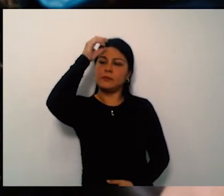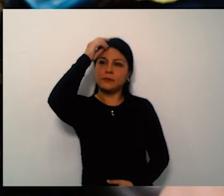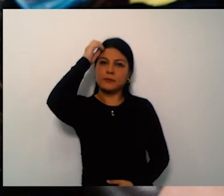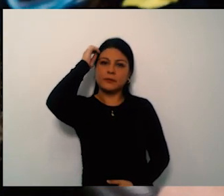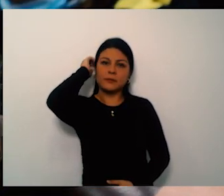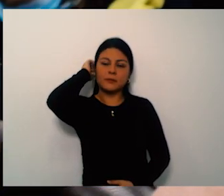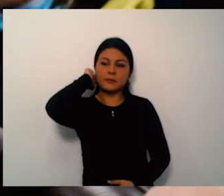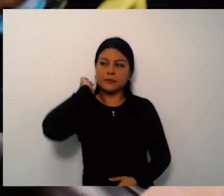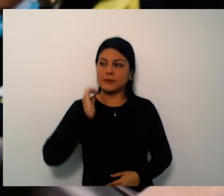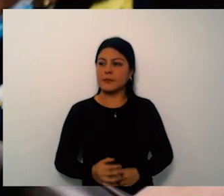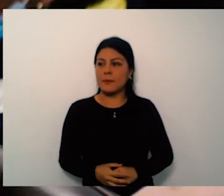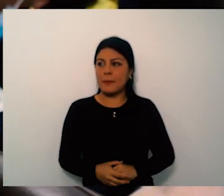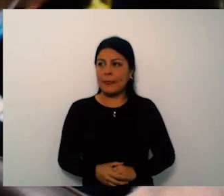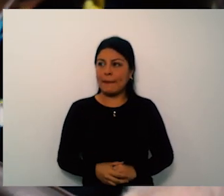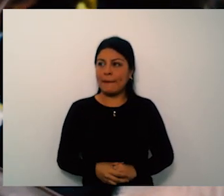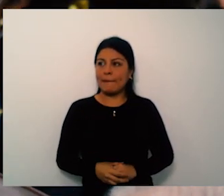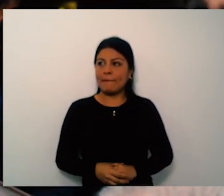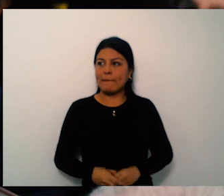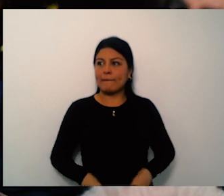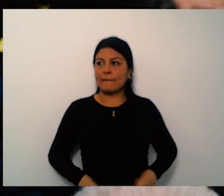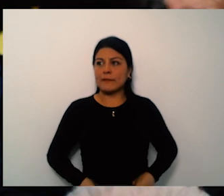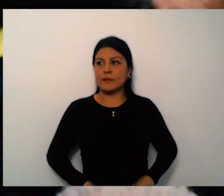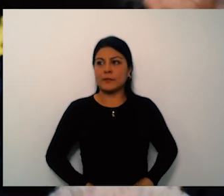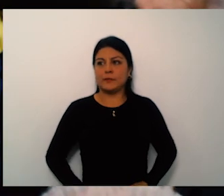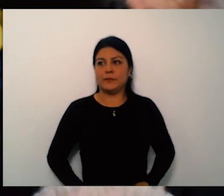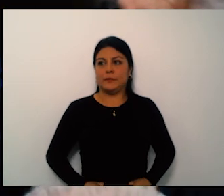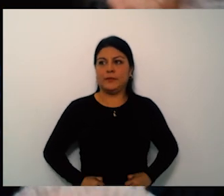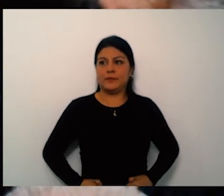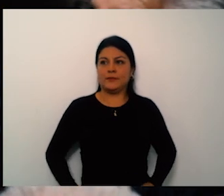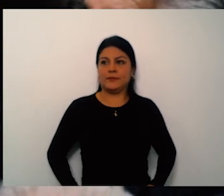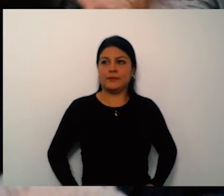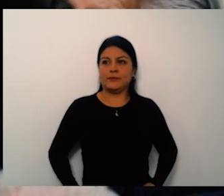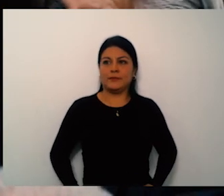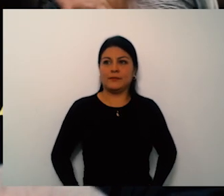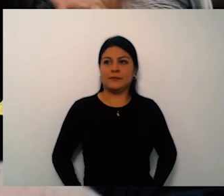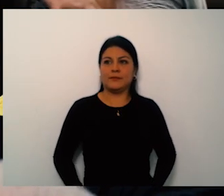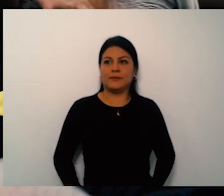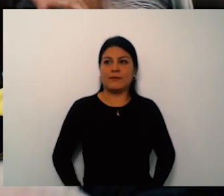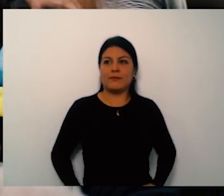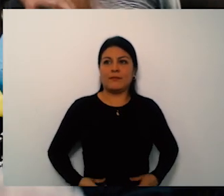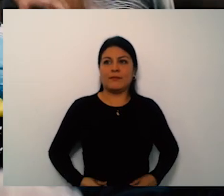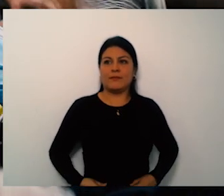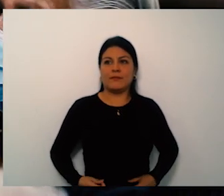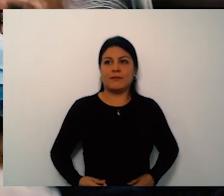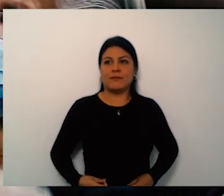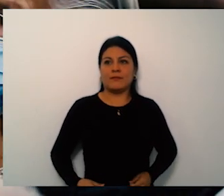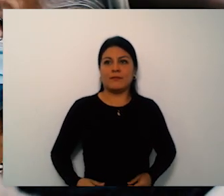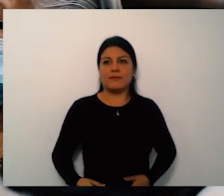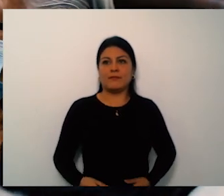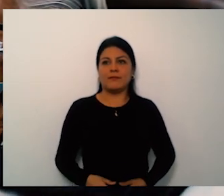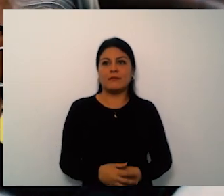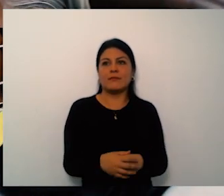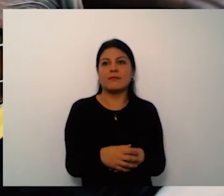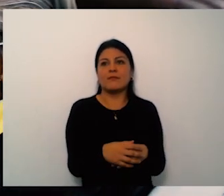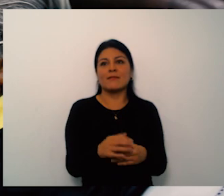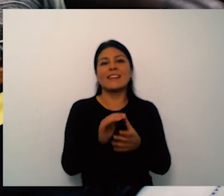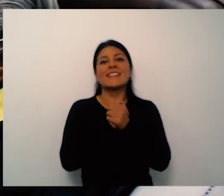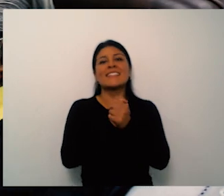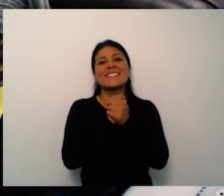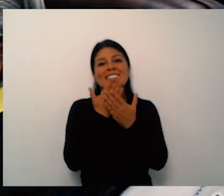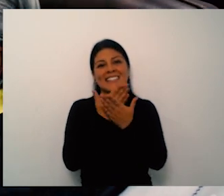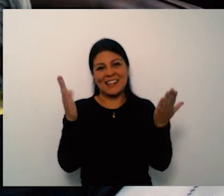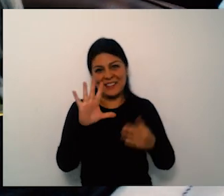en oftalmología para poder garantizar la atención de la población que necesitamos en Nudme habrá otras